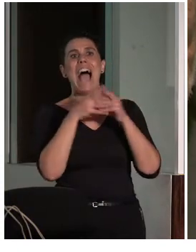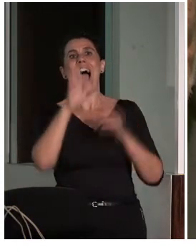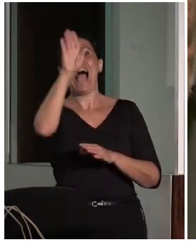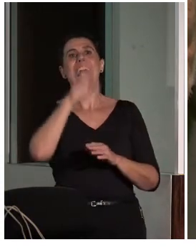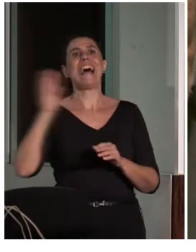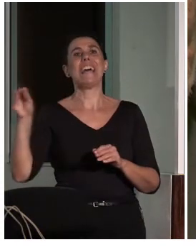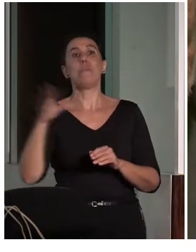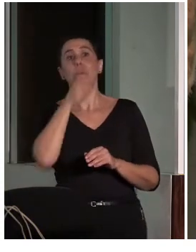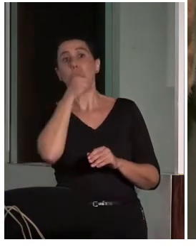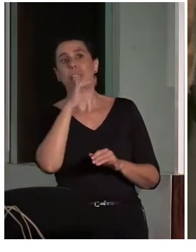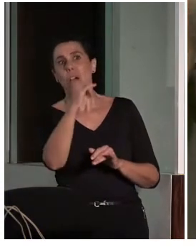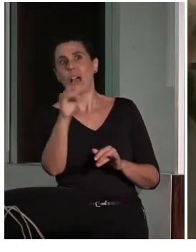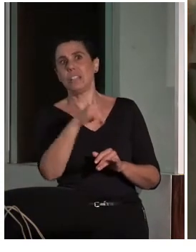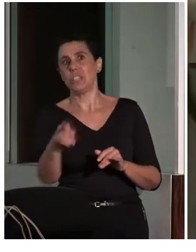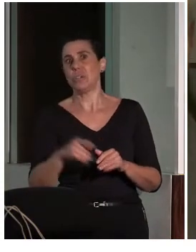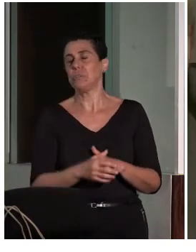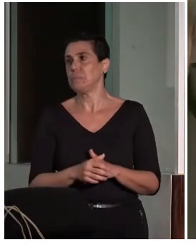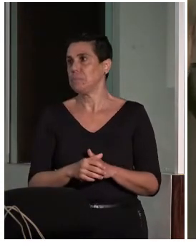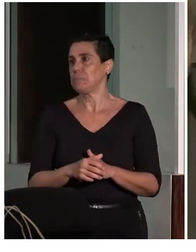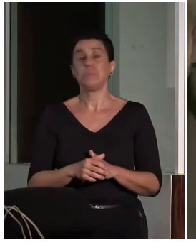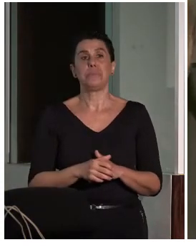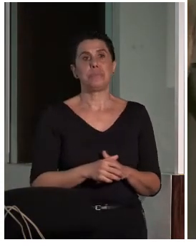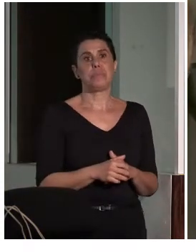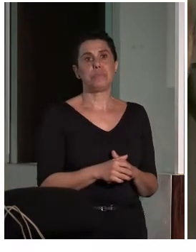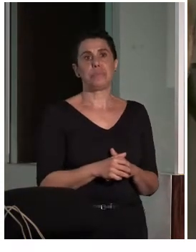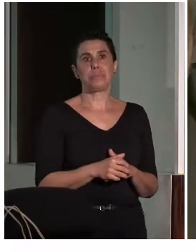sitia en micro, vale, o te escuchamos.